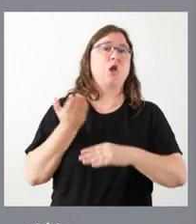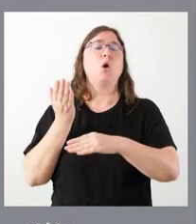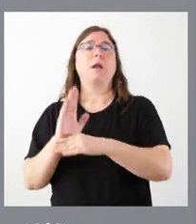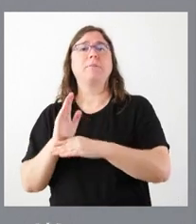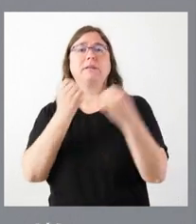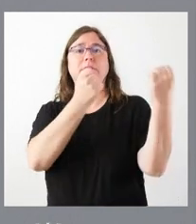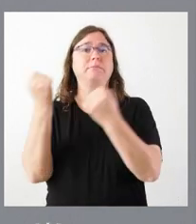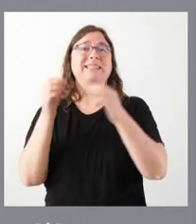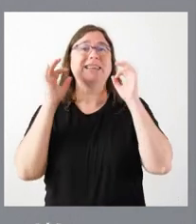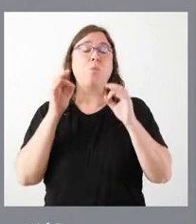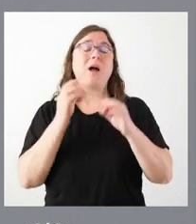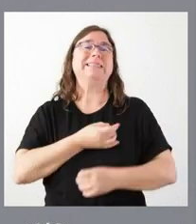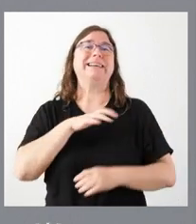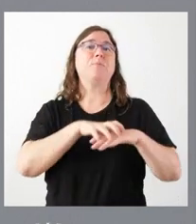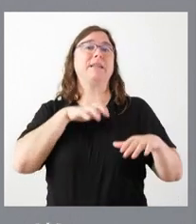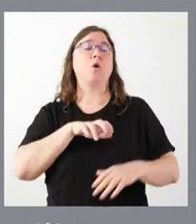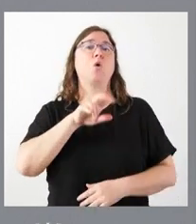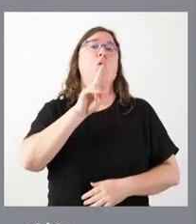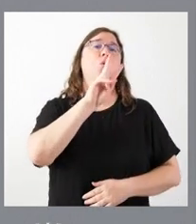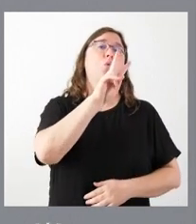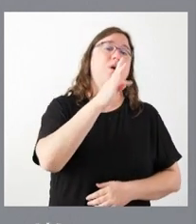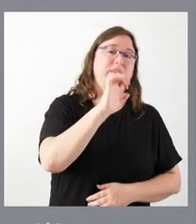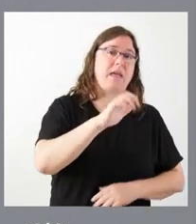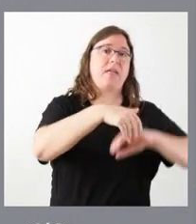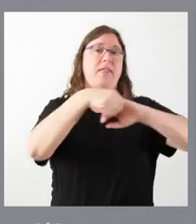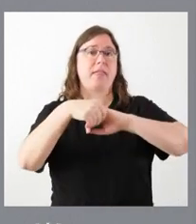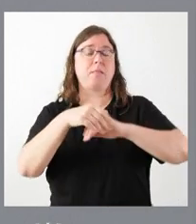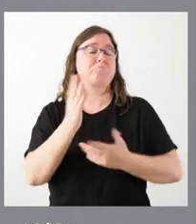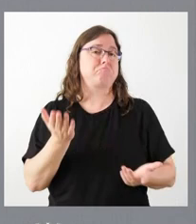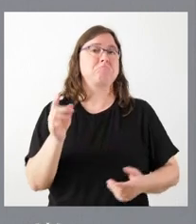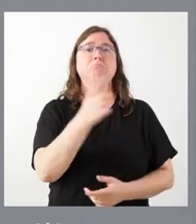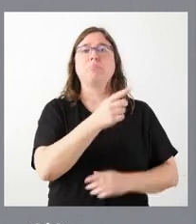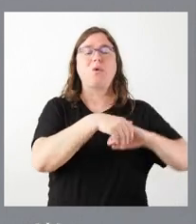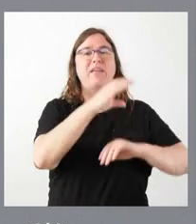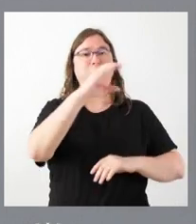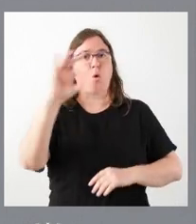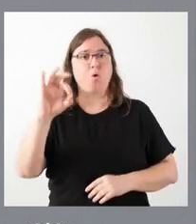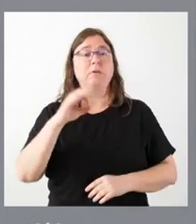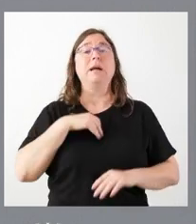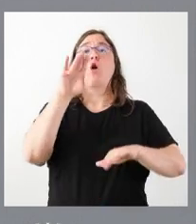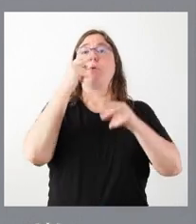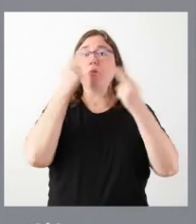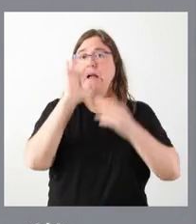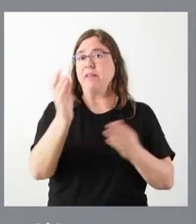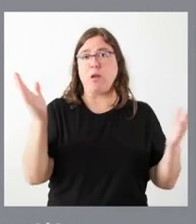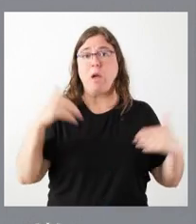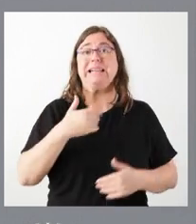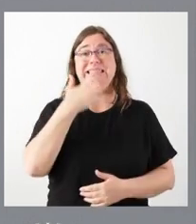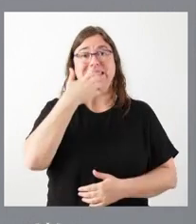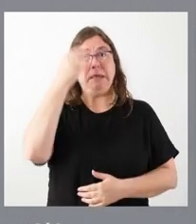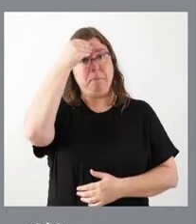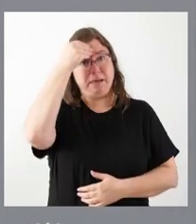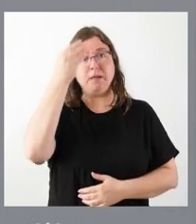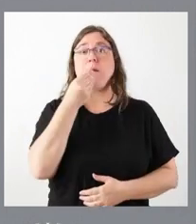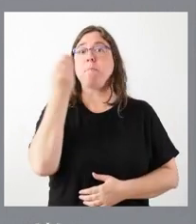sindicatos como sindicatos mayoritarios, UGT y comisiones obreras. Y, por tanto, es verdad que no hay convocatoria pública, pero si ellos piensan que es mejor llevar a